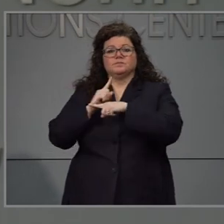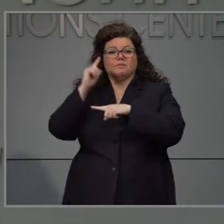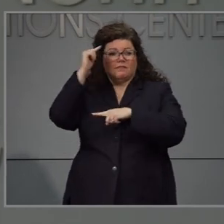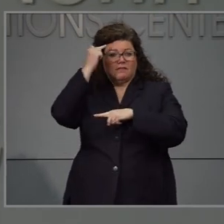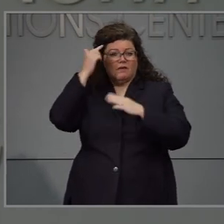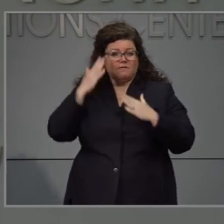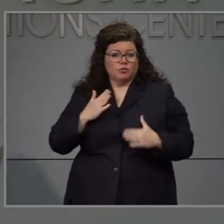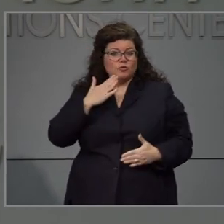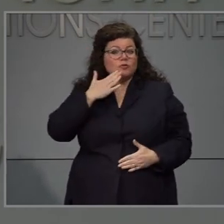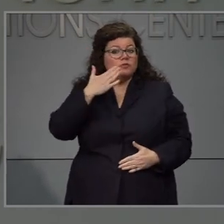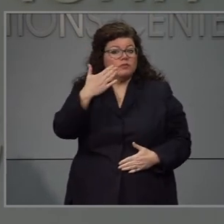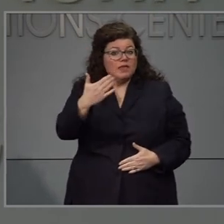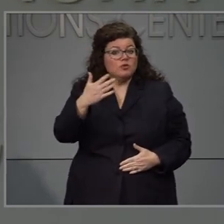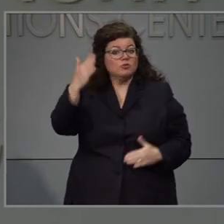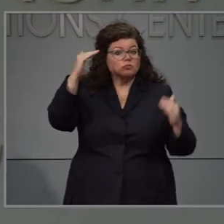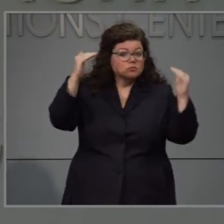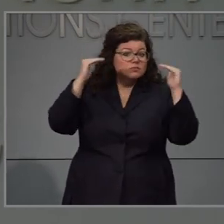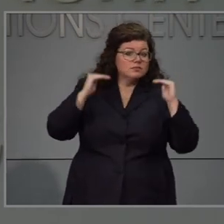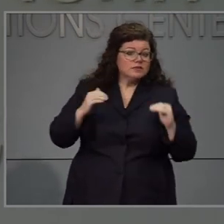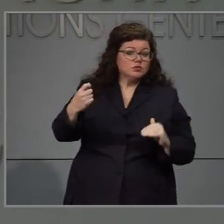Gracias la siguiente pregunta.